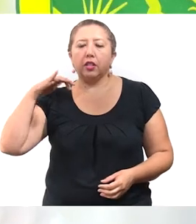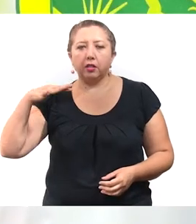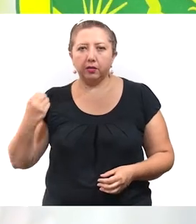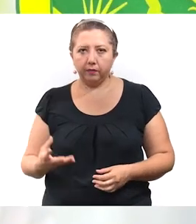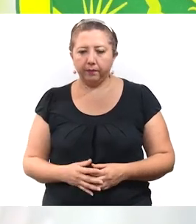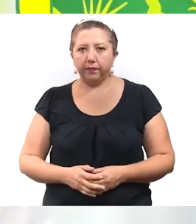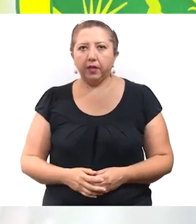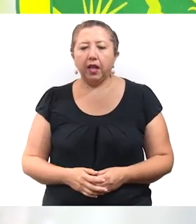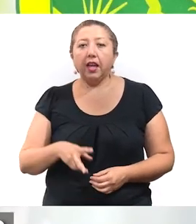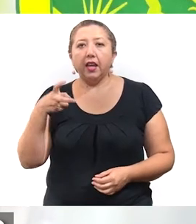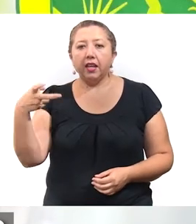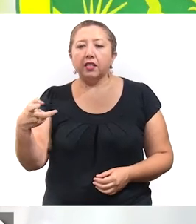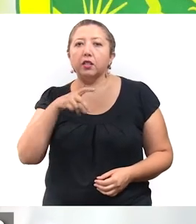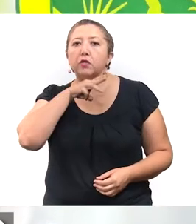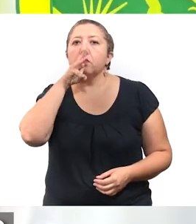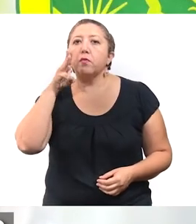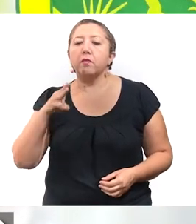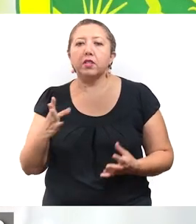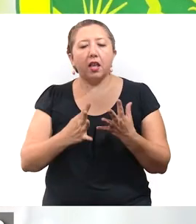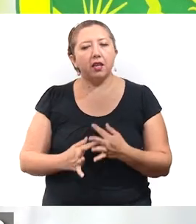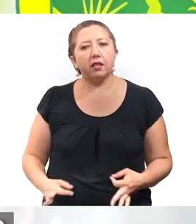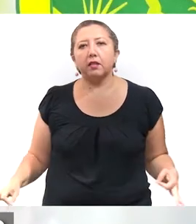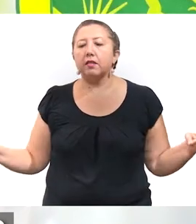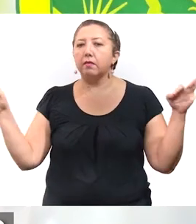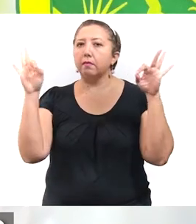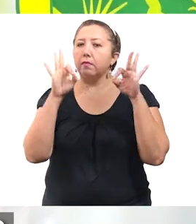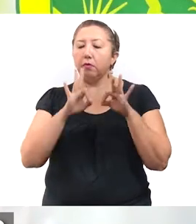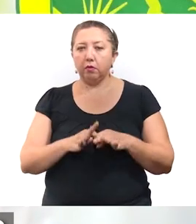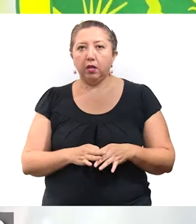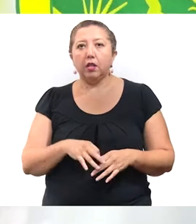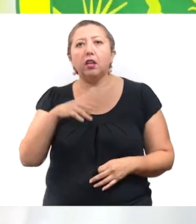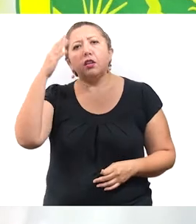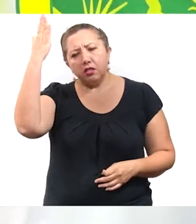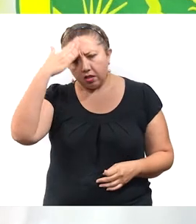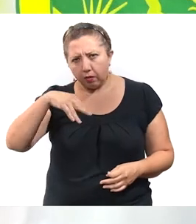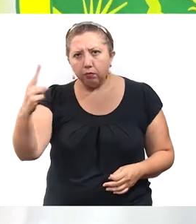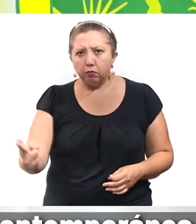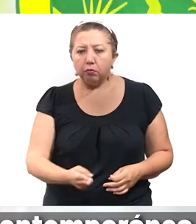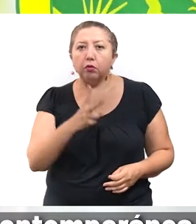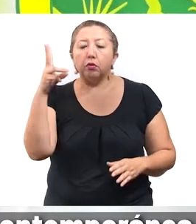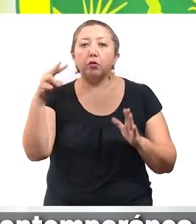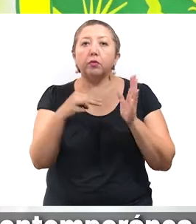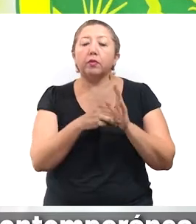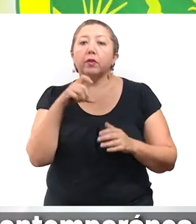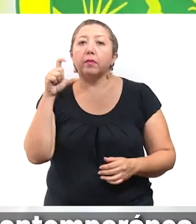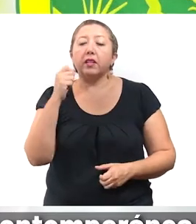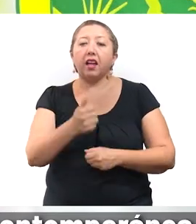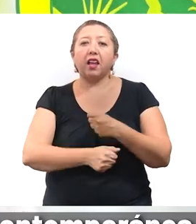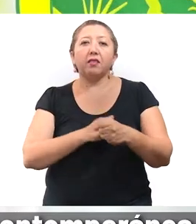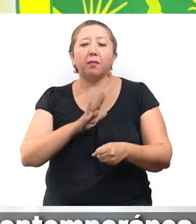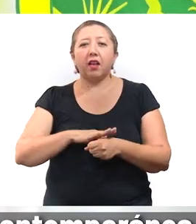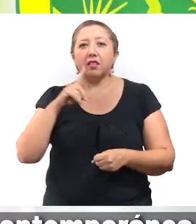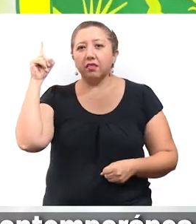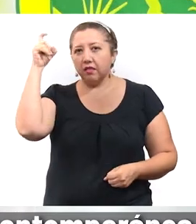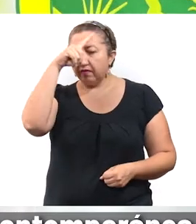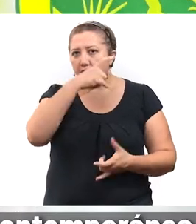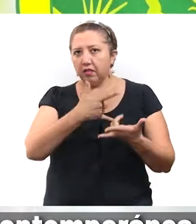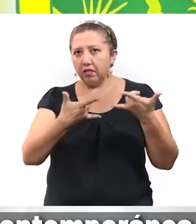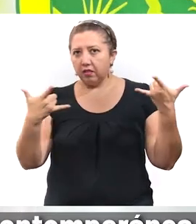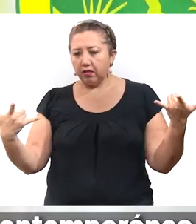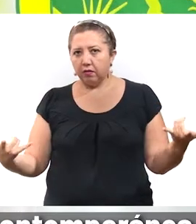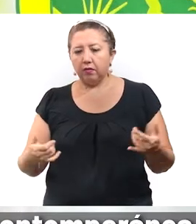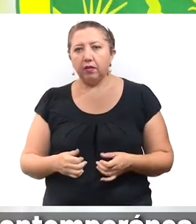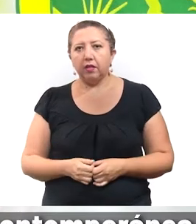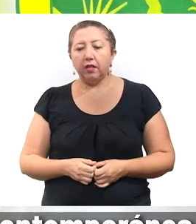Yucatecas y yucatecos, este es un mensaje muy importante. Como ustedes saben, el 2020 fue el año más difícil de nuestra